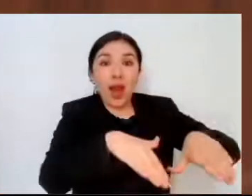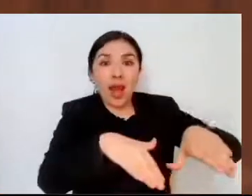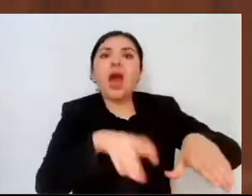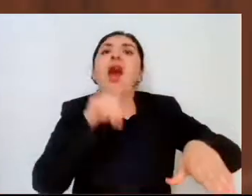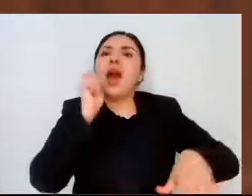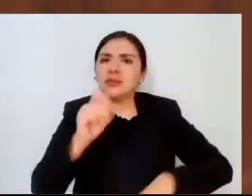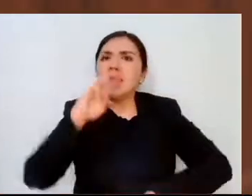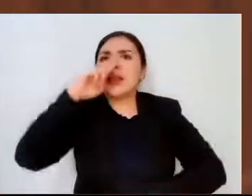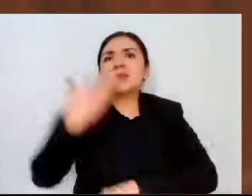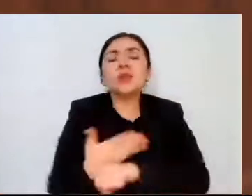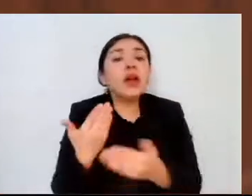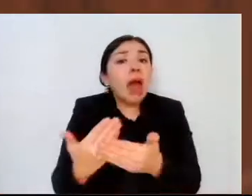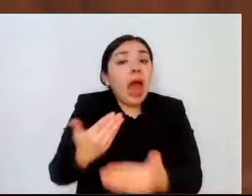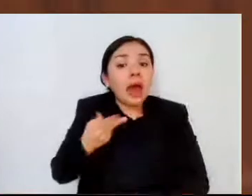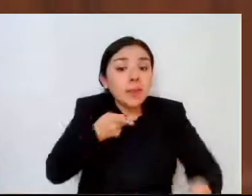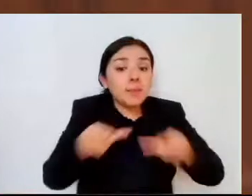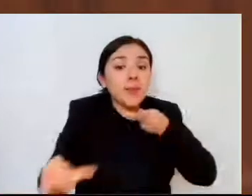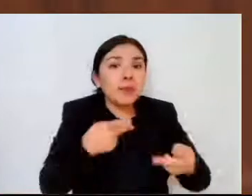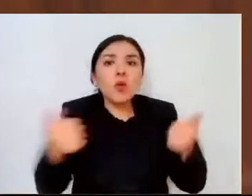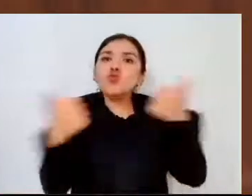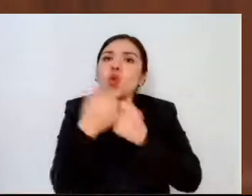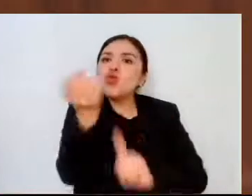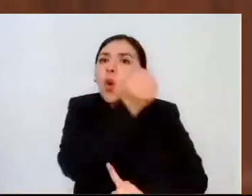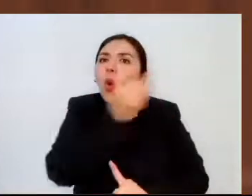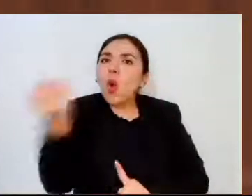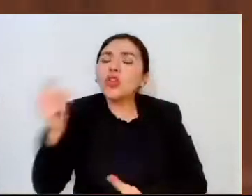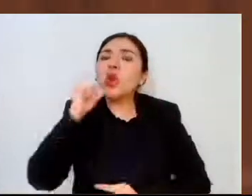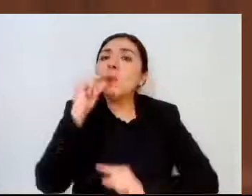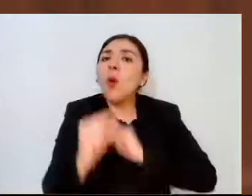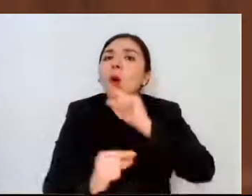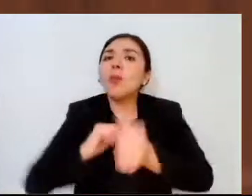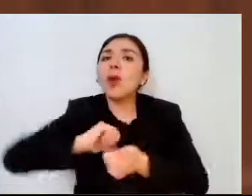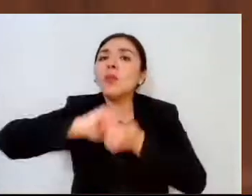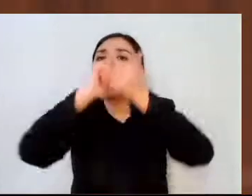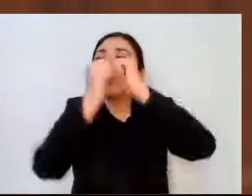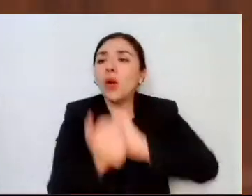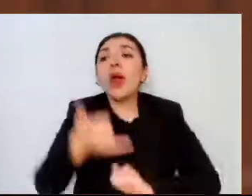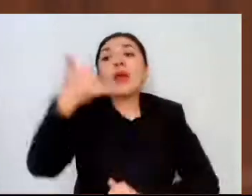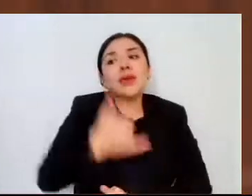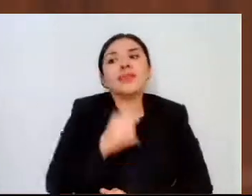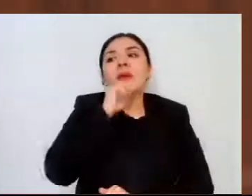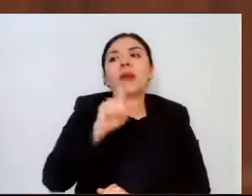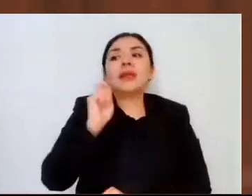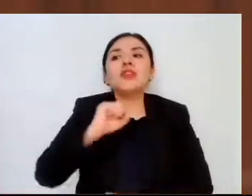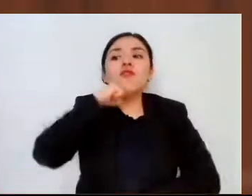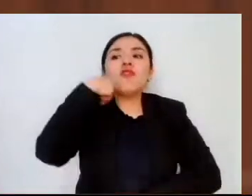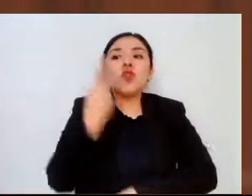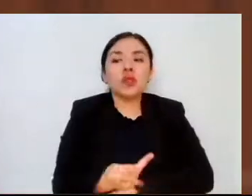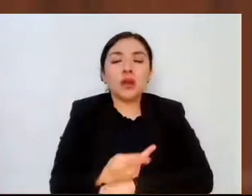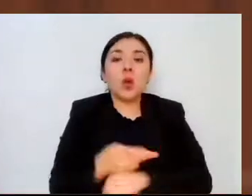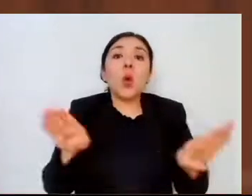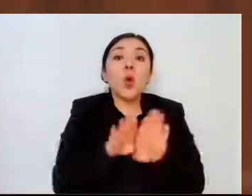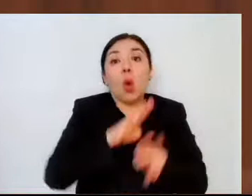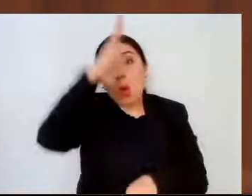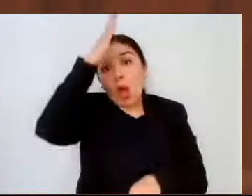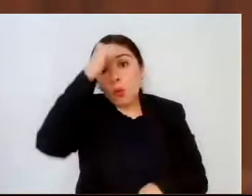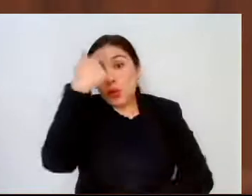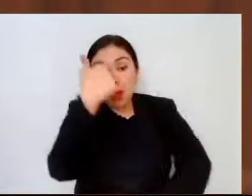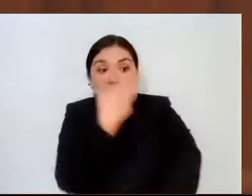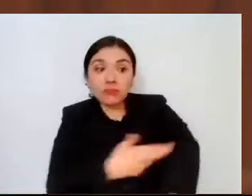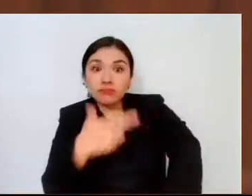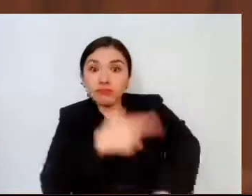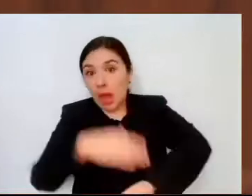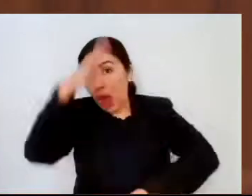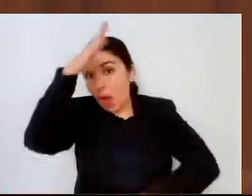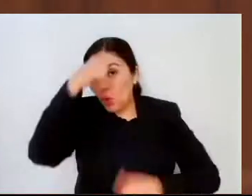planeado, ordenado, gradual y por supuesto voluntario, apegado a protocolos y a la guía